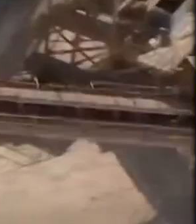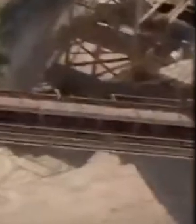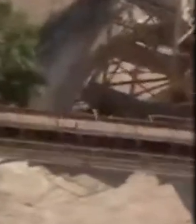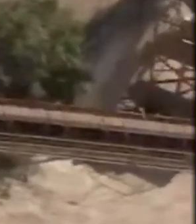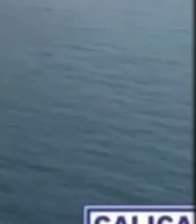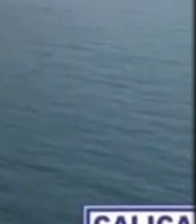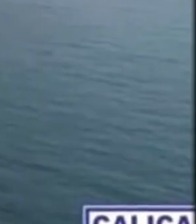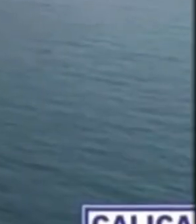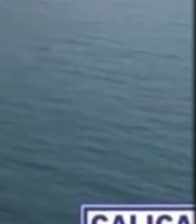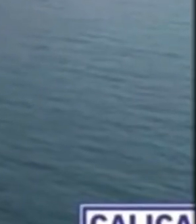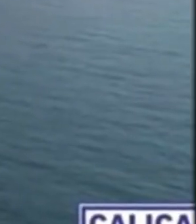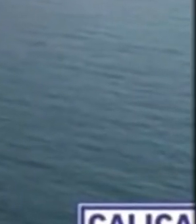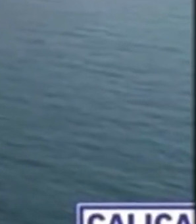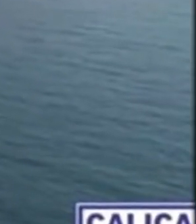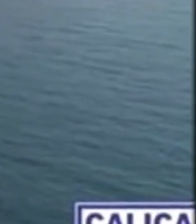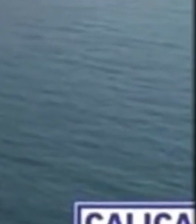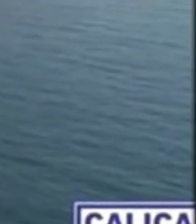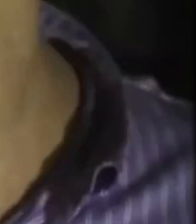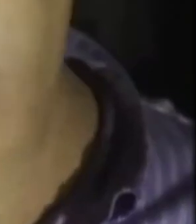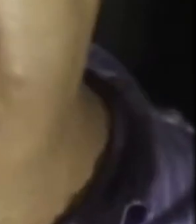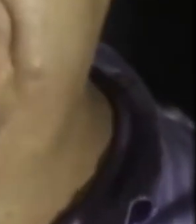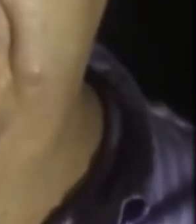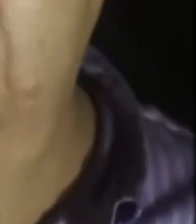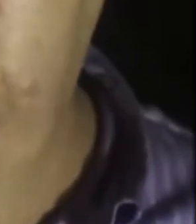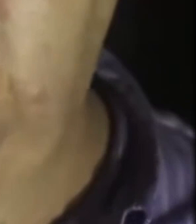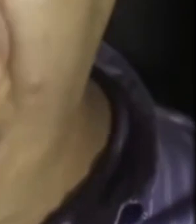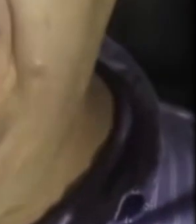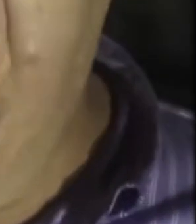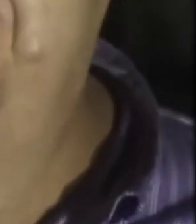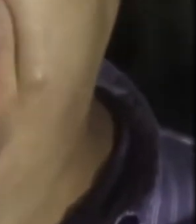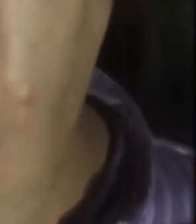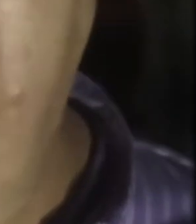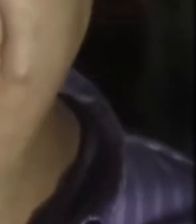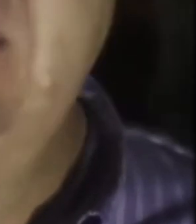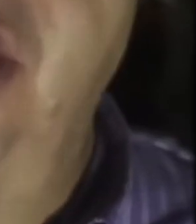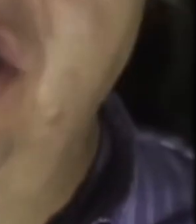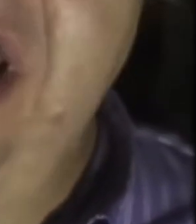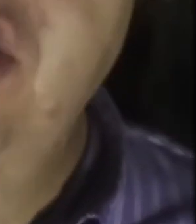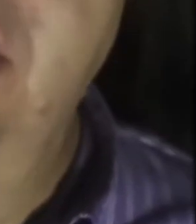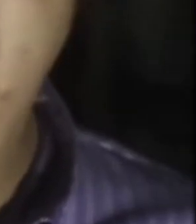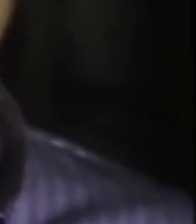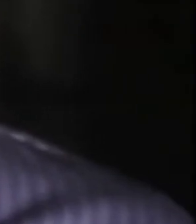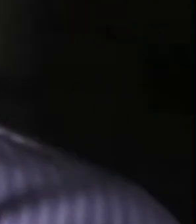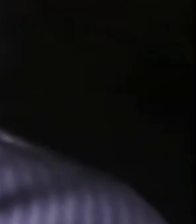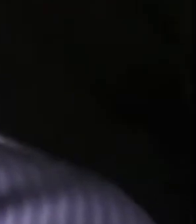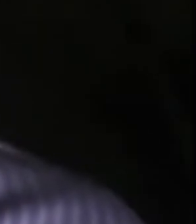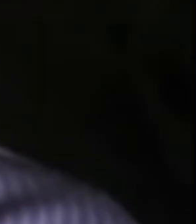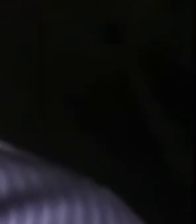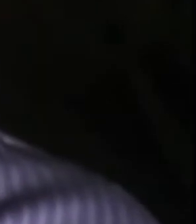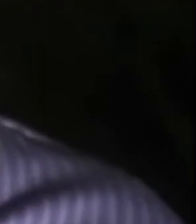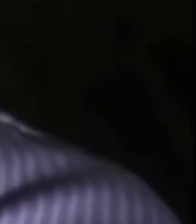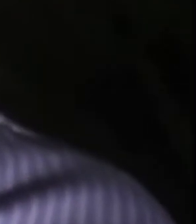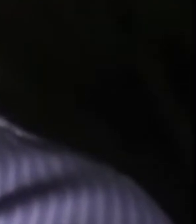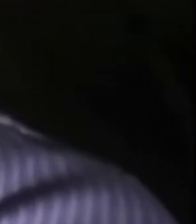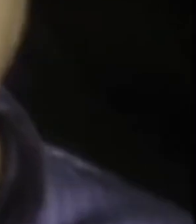nosotros por supuesto también realizamos voladuras como en cualquier cantera del mundo pero esas voladuras obviamente se tienen que llevar